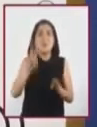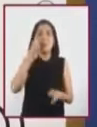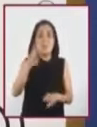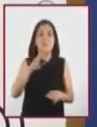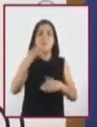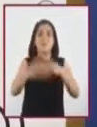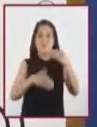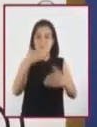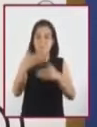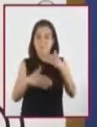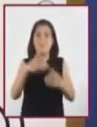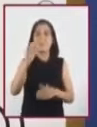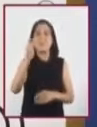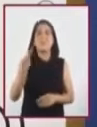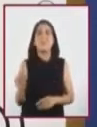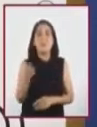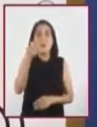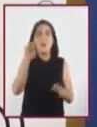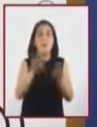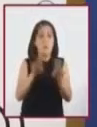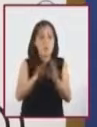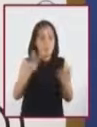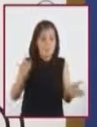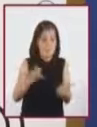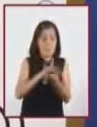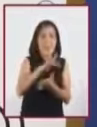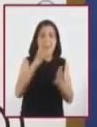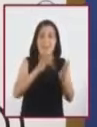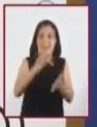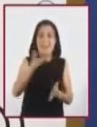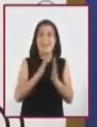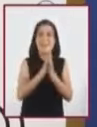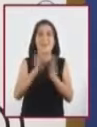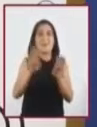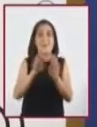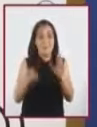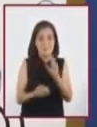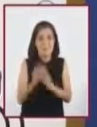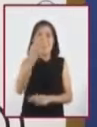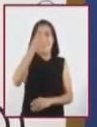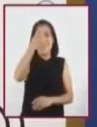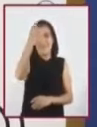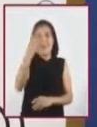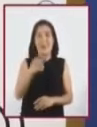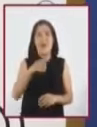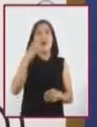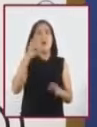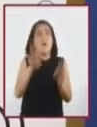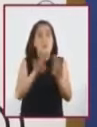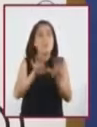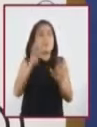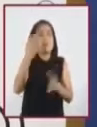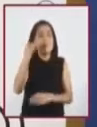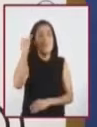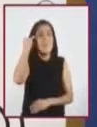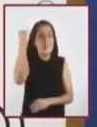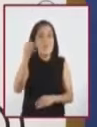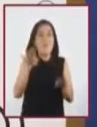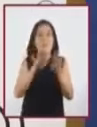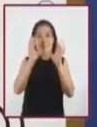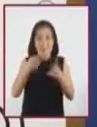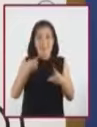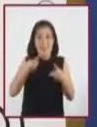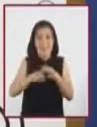histórico de la tecnología y de los factores que favorecieron sus innovaciones. Para tener una mejor idea de la innovación y dar